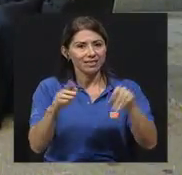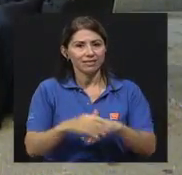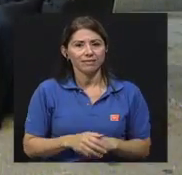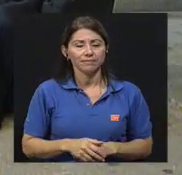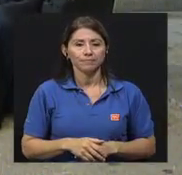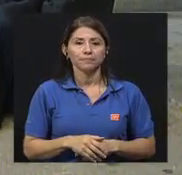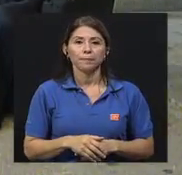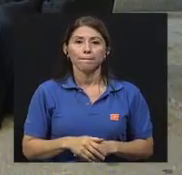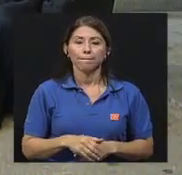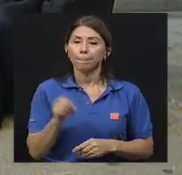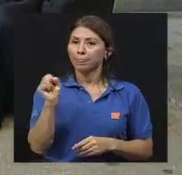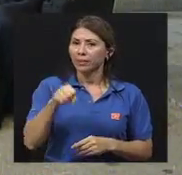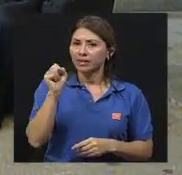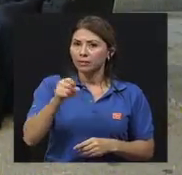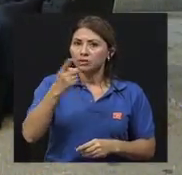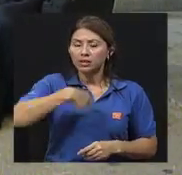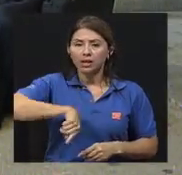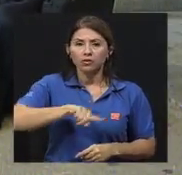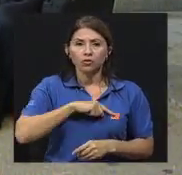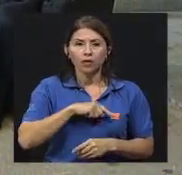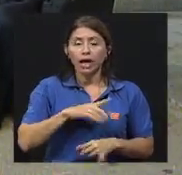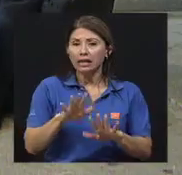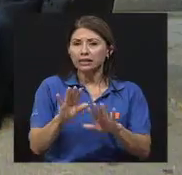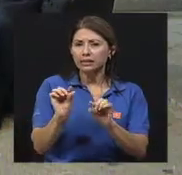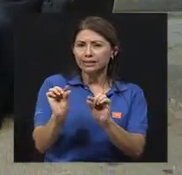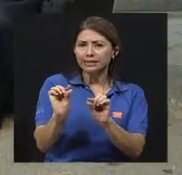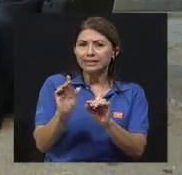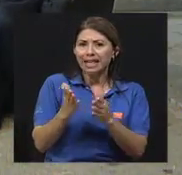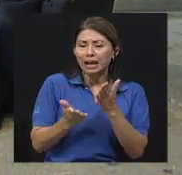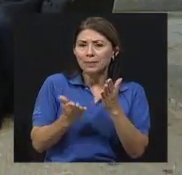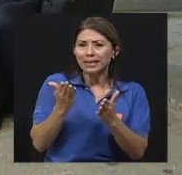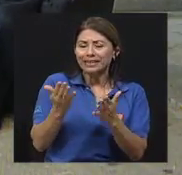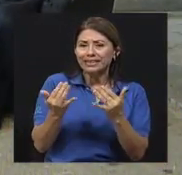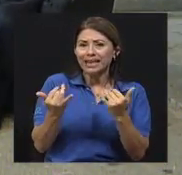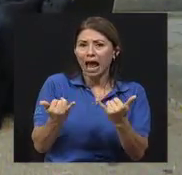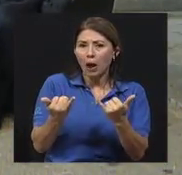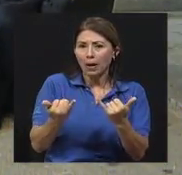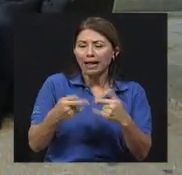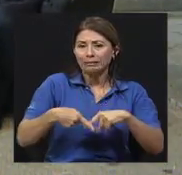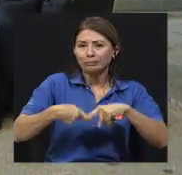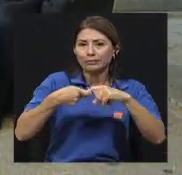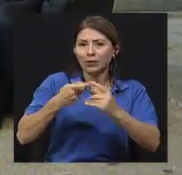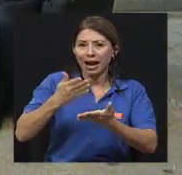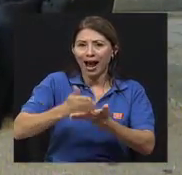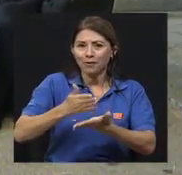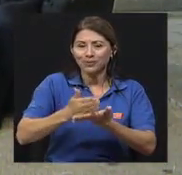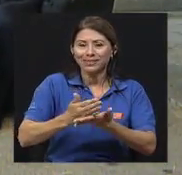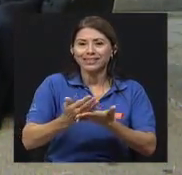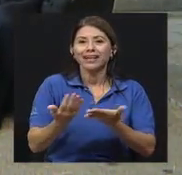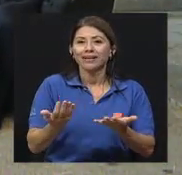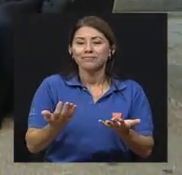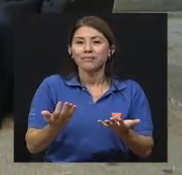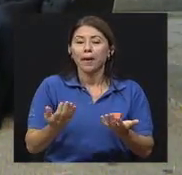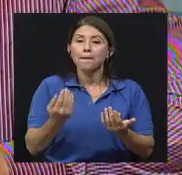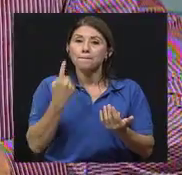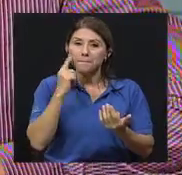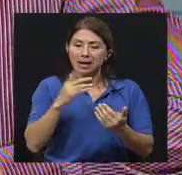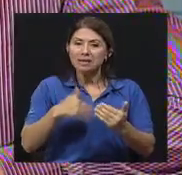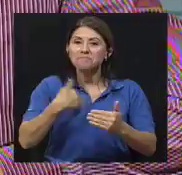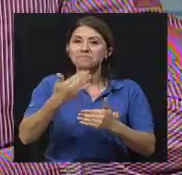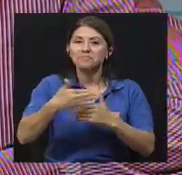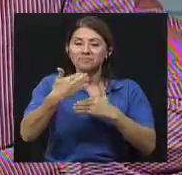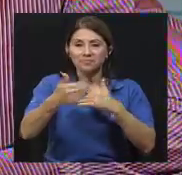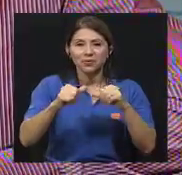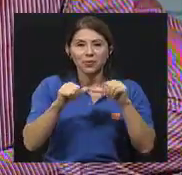cuando vemos cómo hace esos efectos... Tal vez, María, me están pidiendo que hagamos una pausa en este momento para